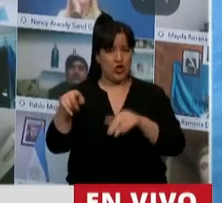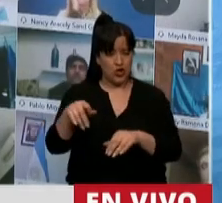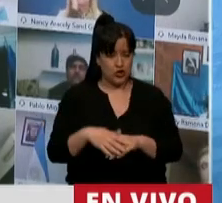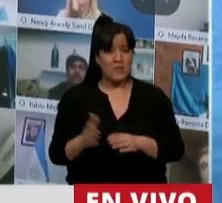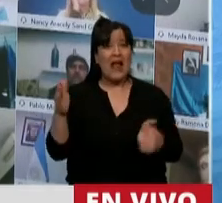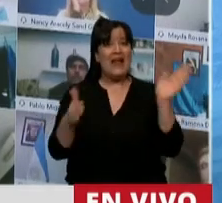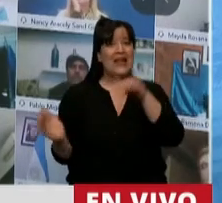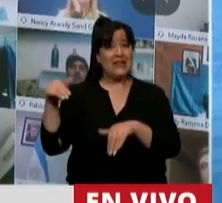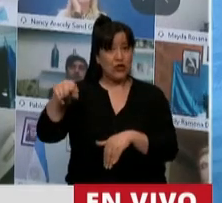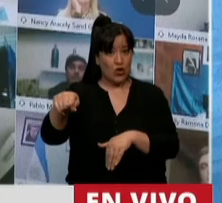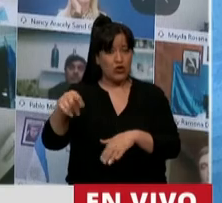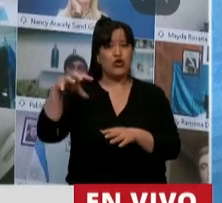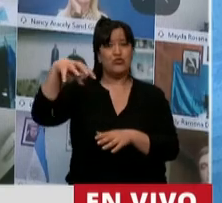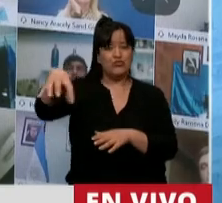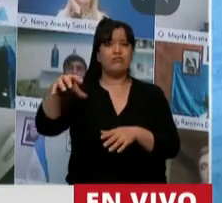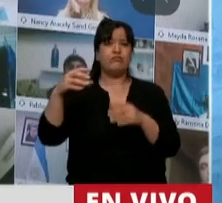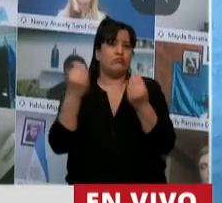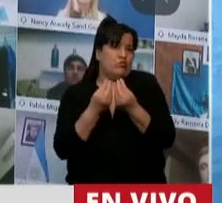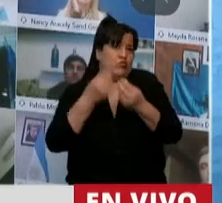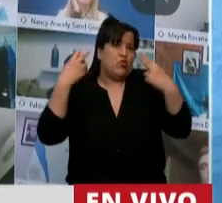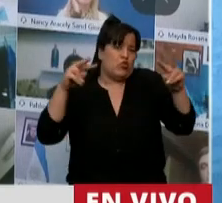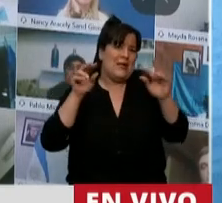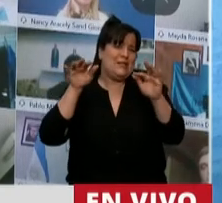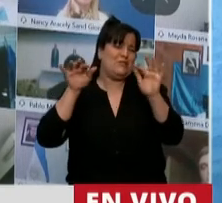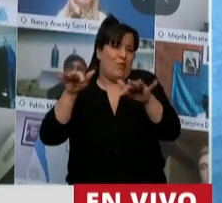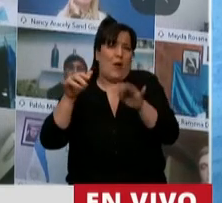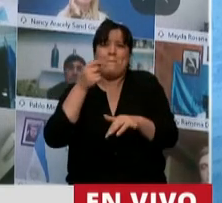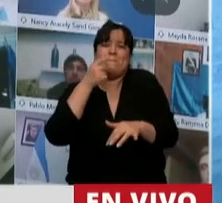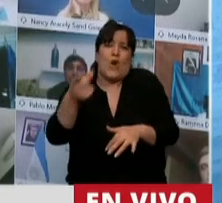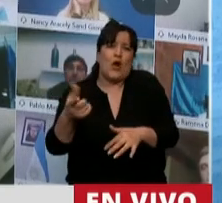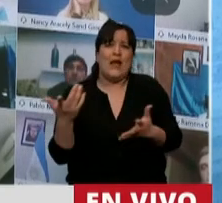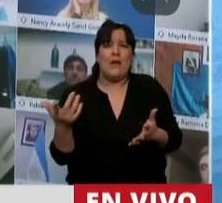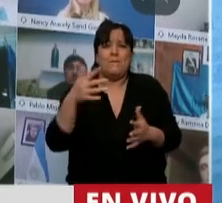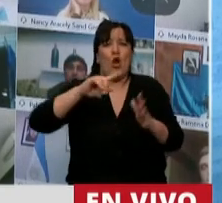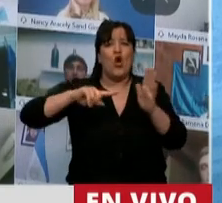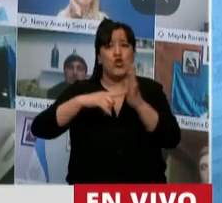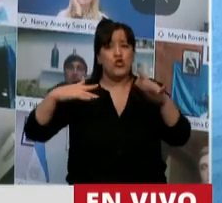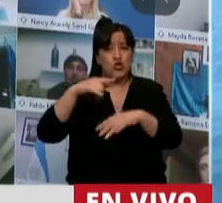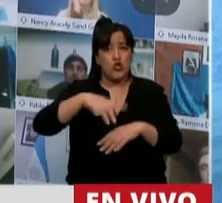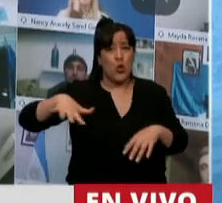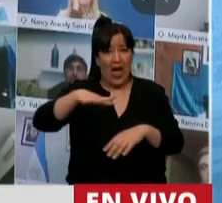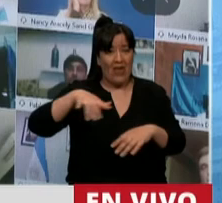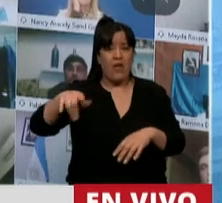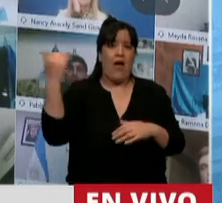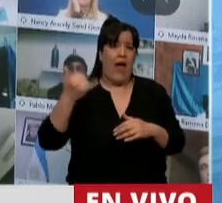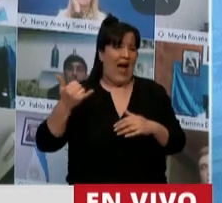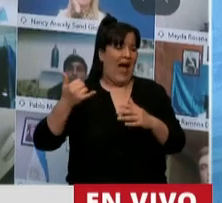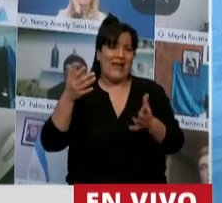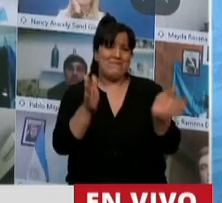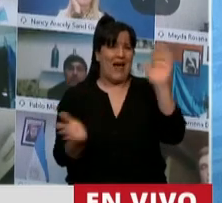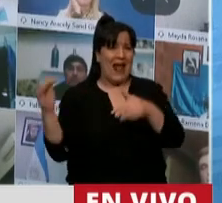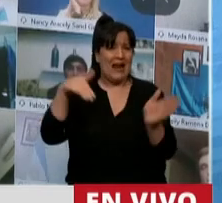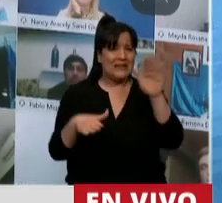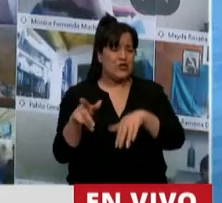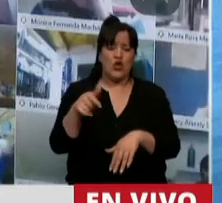son atractivos de convocatoria turística, particularmente en mi ciudad hay unos complejos de natatorios que realmente